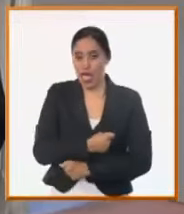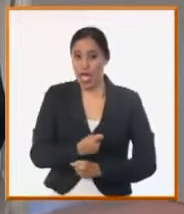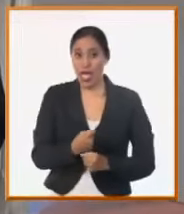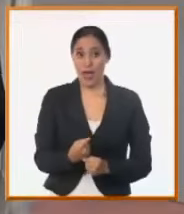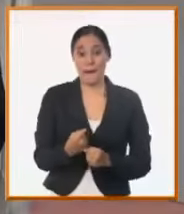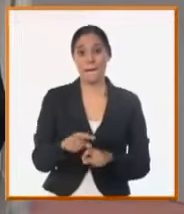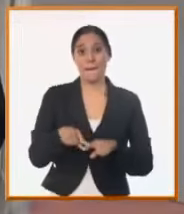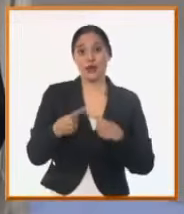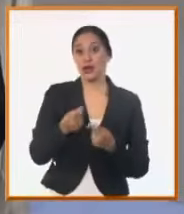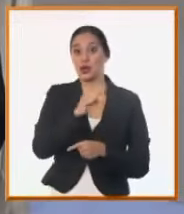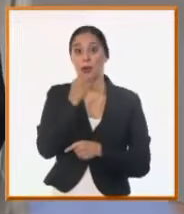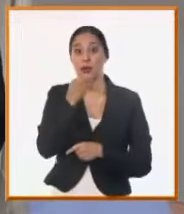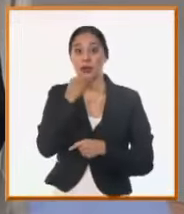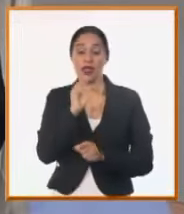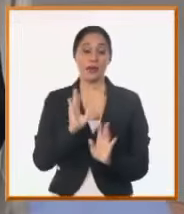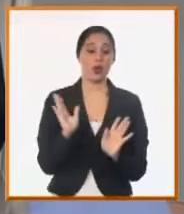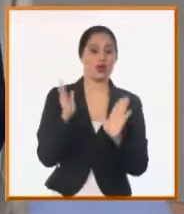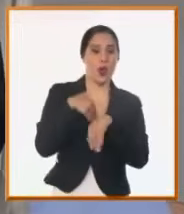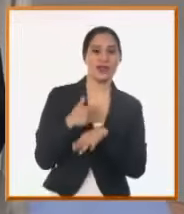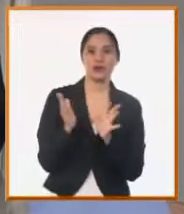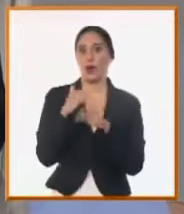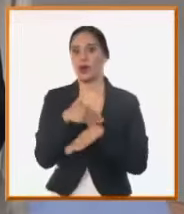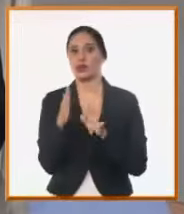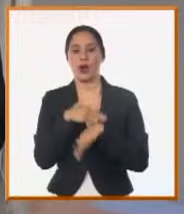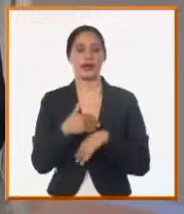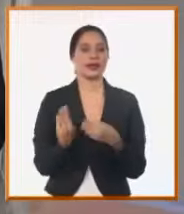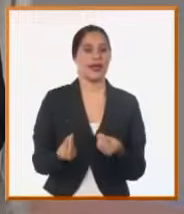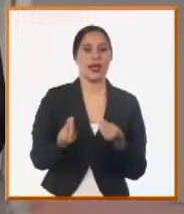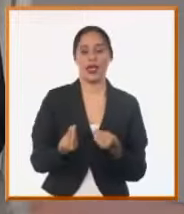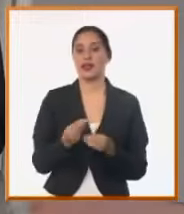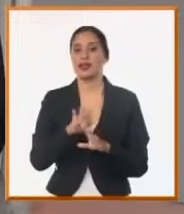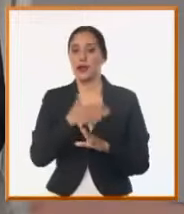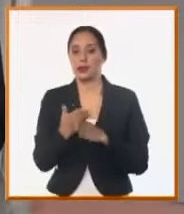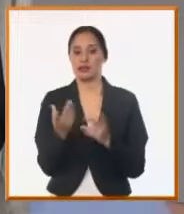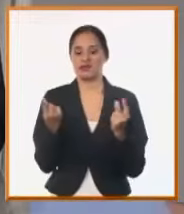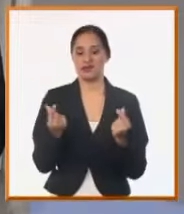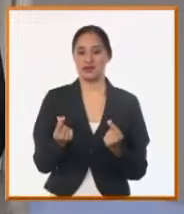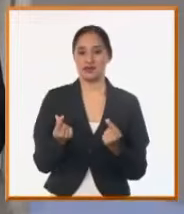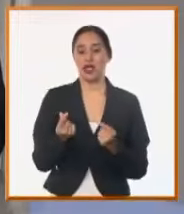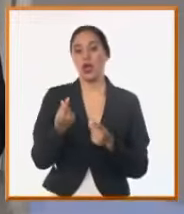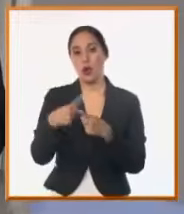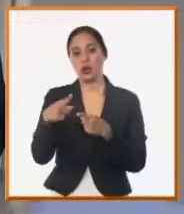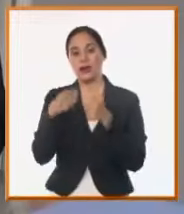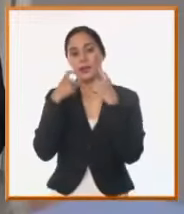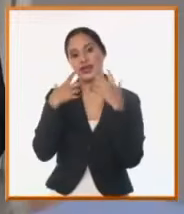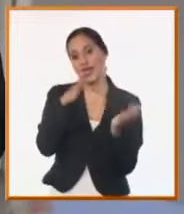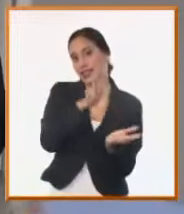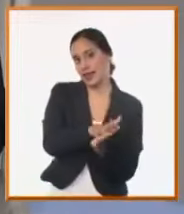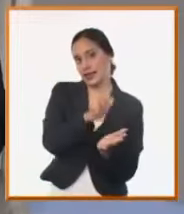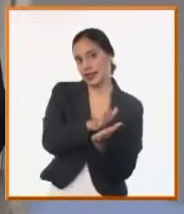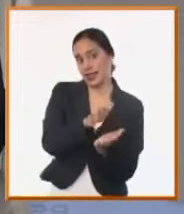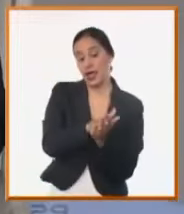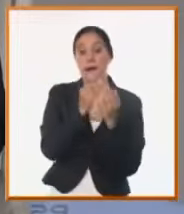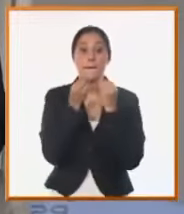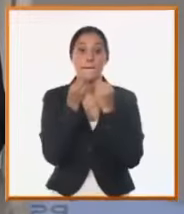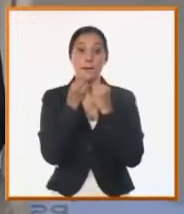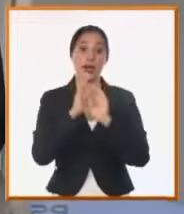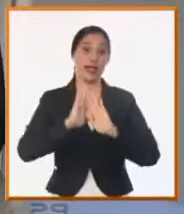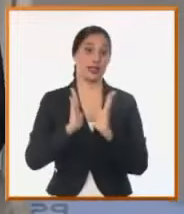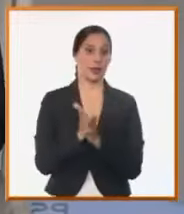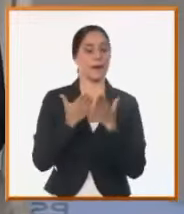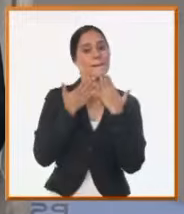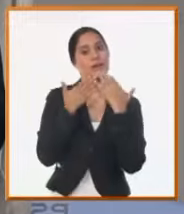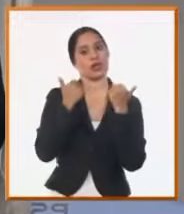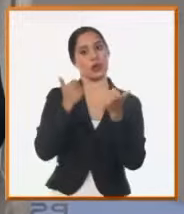recostarnos que hay problemas de materiales, de recursos, combustibles, equipo, dinero. Sin embargo, quedan reservas que todavía pueden permitir que el servicio sea mejor.